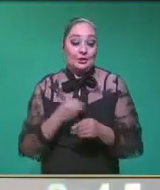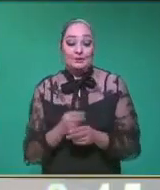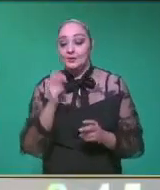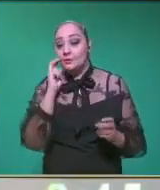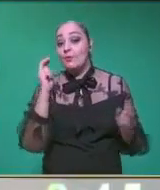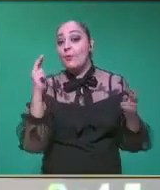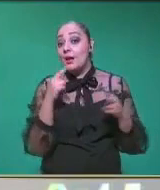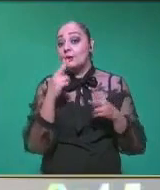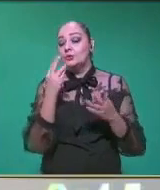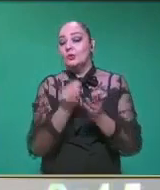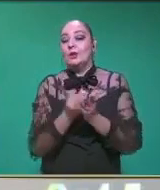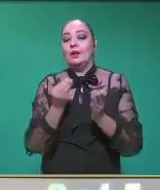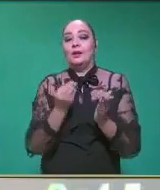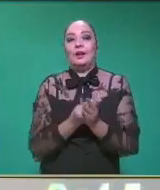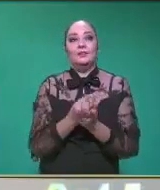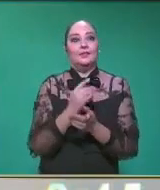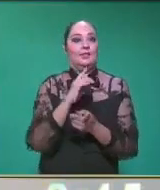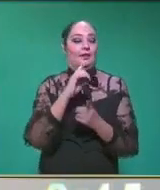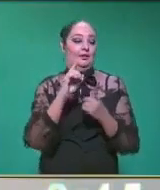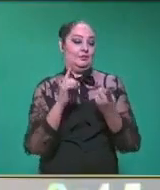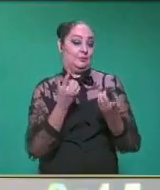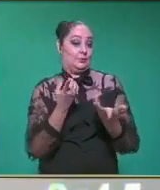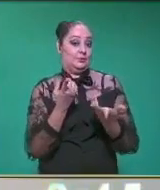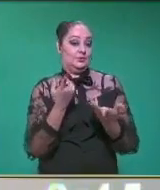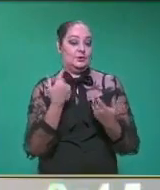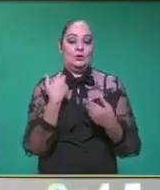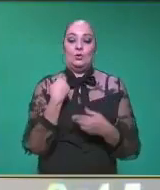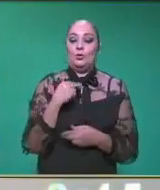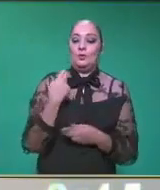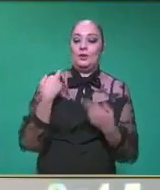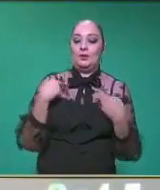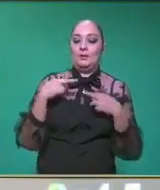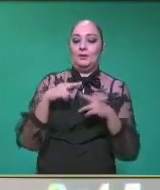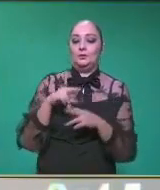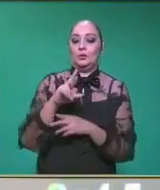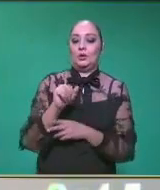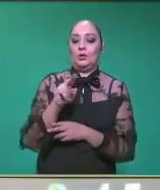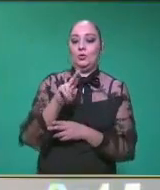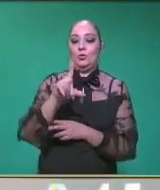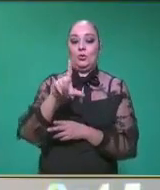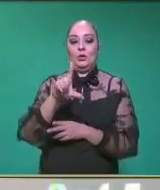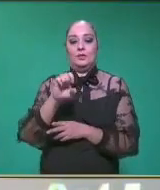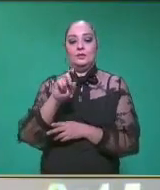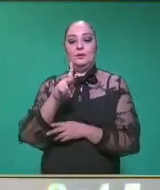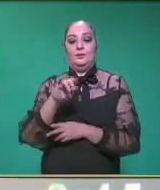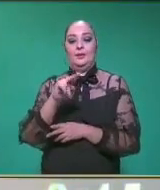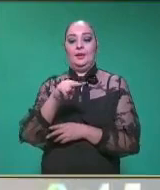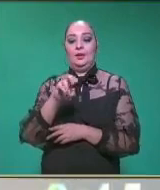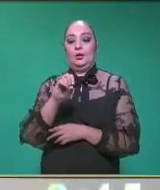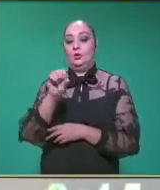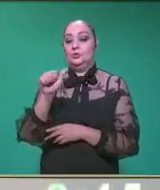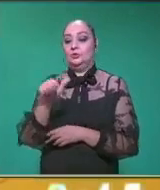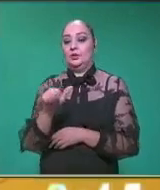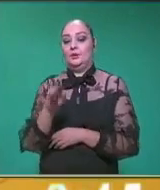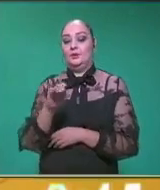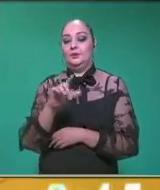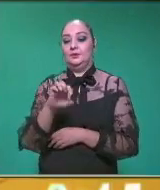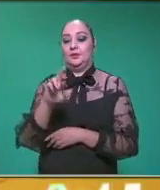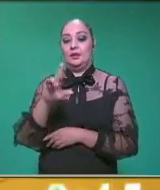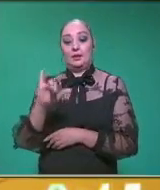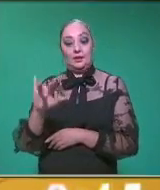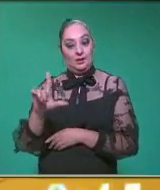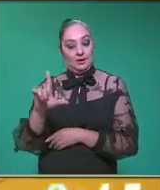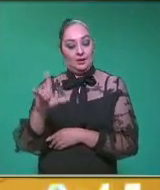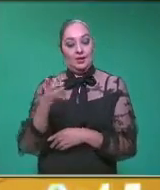en un programa más de Escuela TV. Mi nombre es el profesor Raúl Espinoza Becerril de Educación Física. El día de